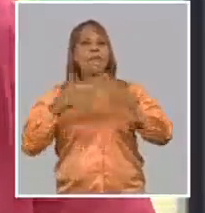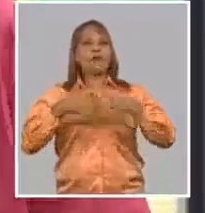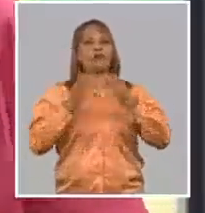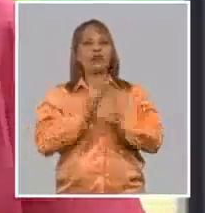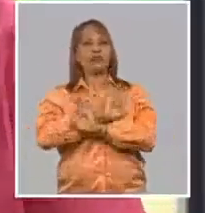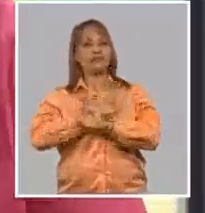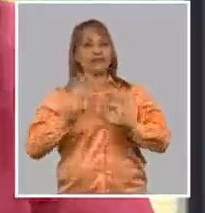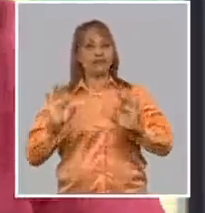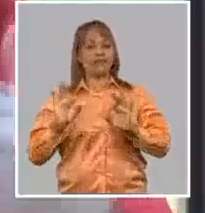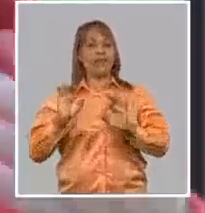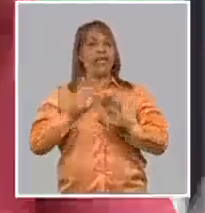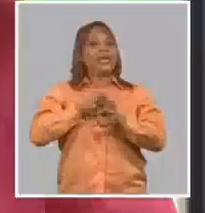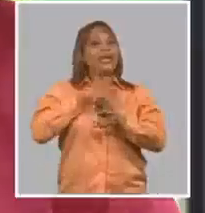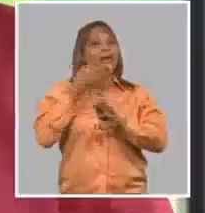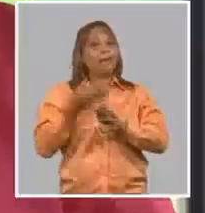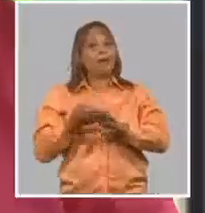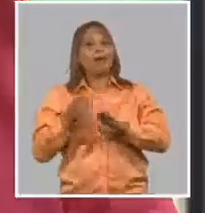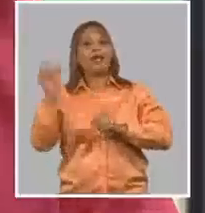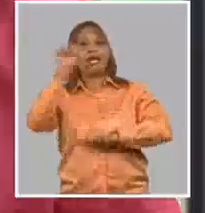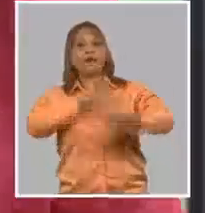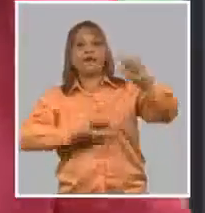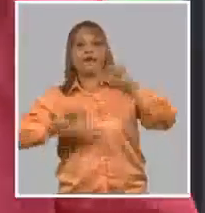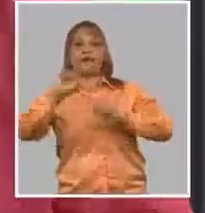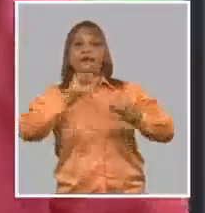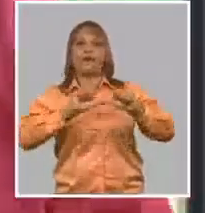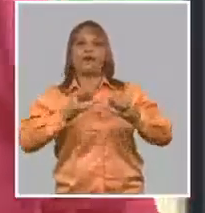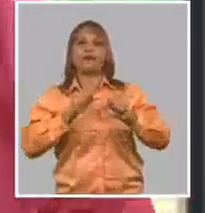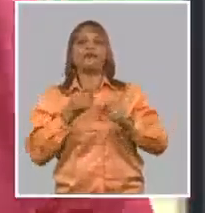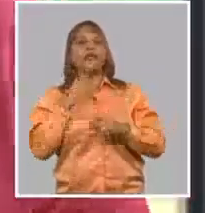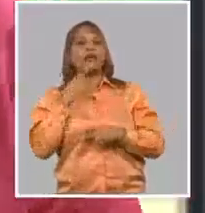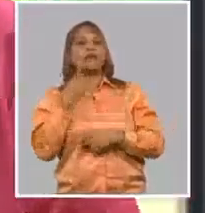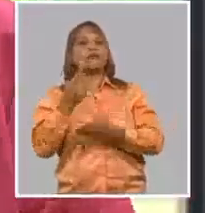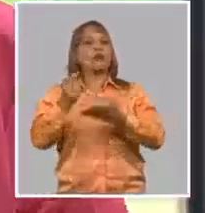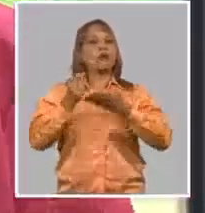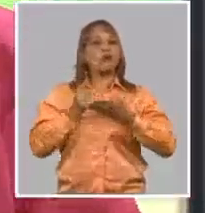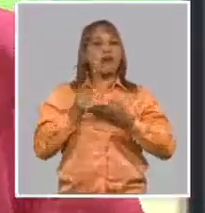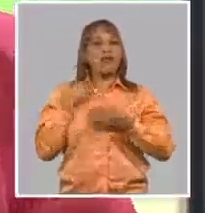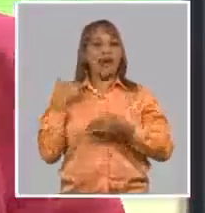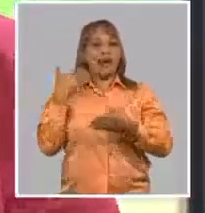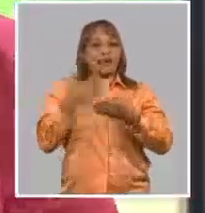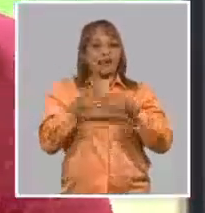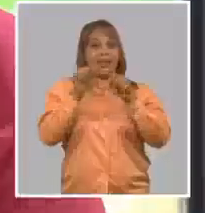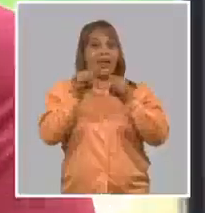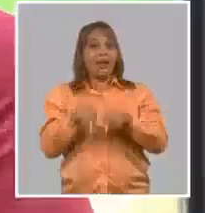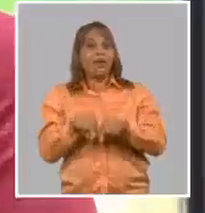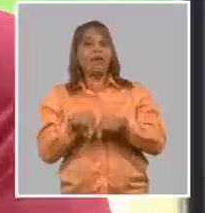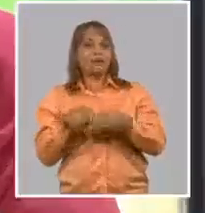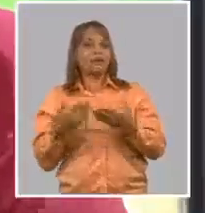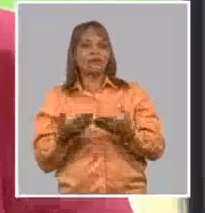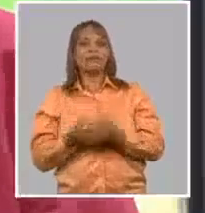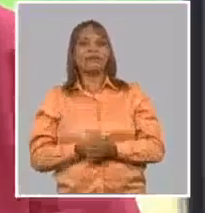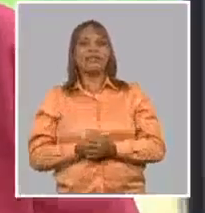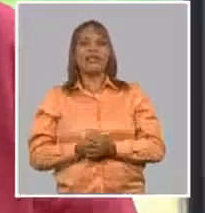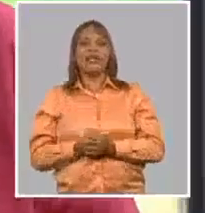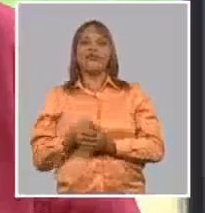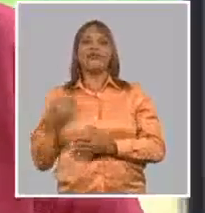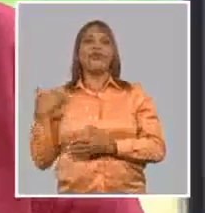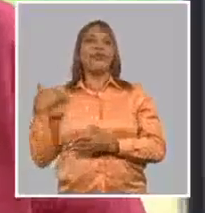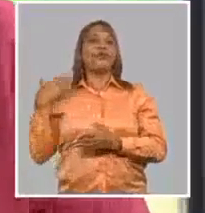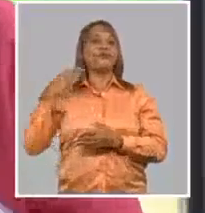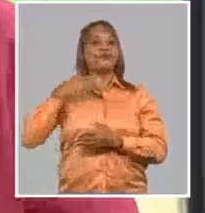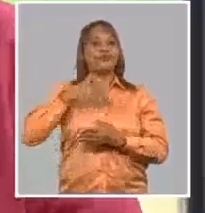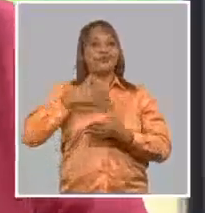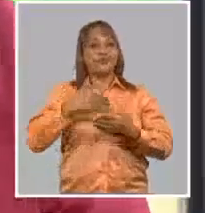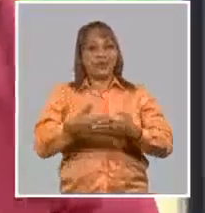y posteriormente la formulación. Eso nos ha permitido llegar al día de hoy a, es decir, todo el camino que hubo que